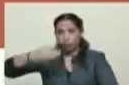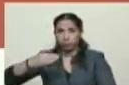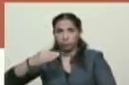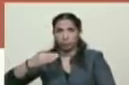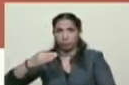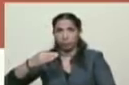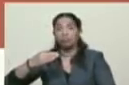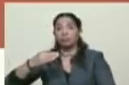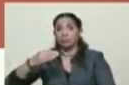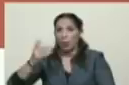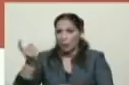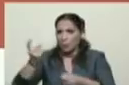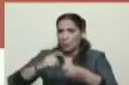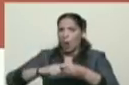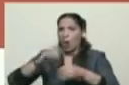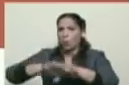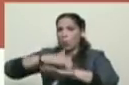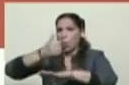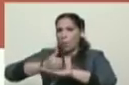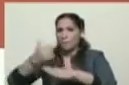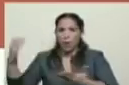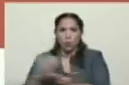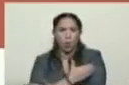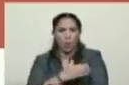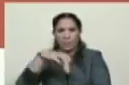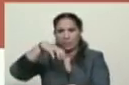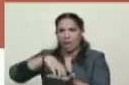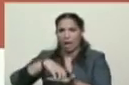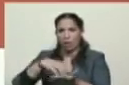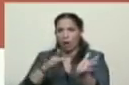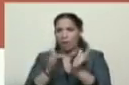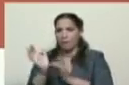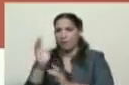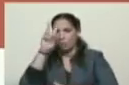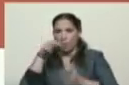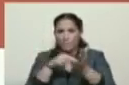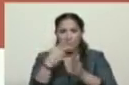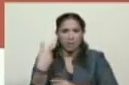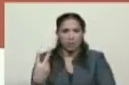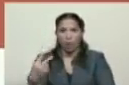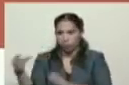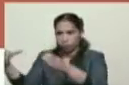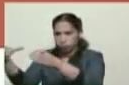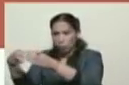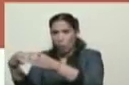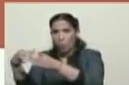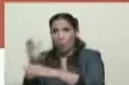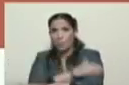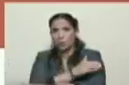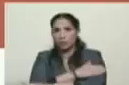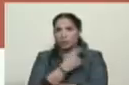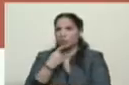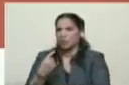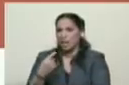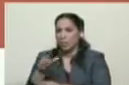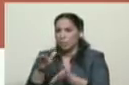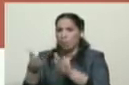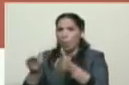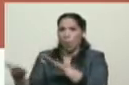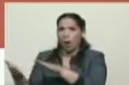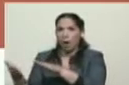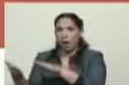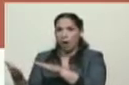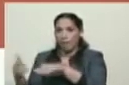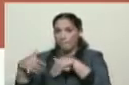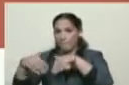involucrado en el golpe de estado de abril del 2002, que la sociedad civil había puesto a los muertos en la